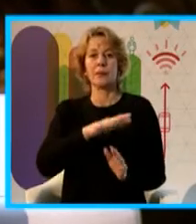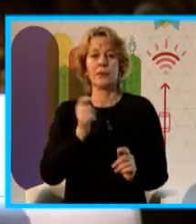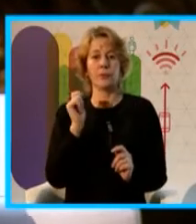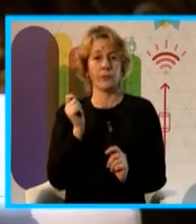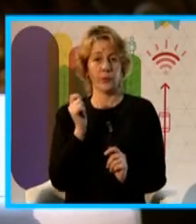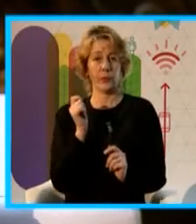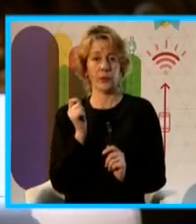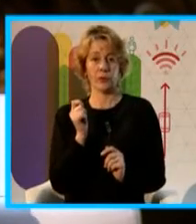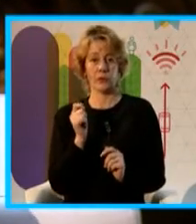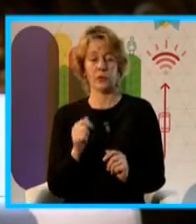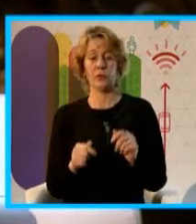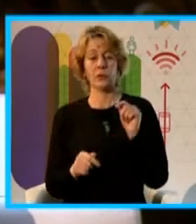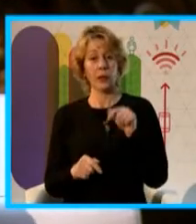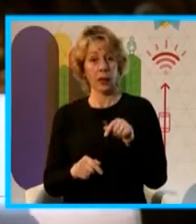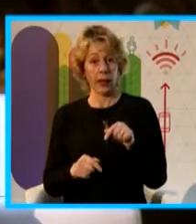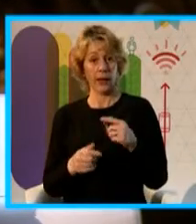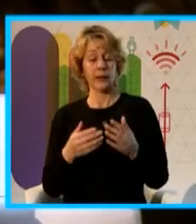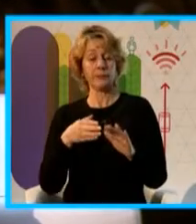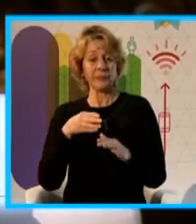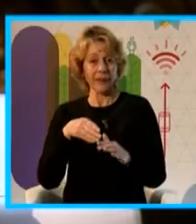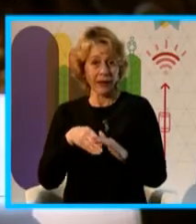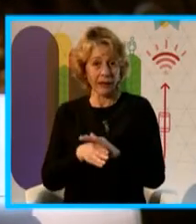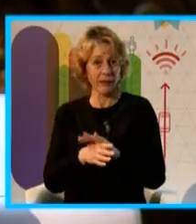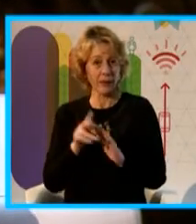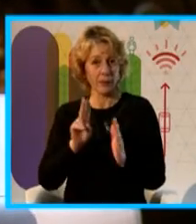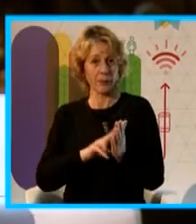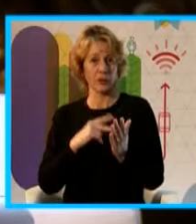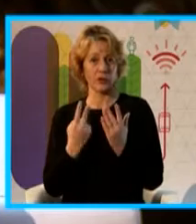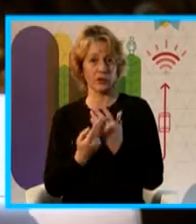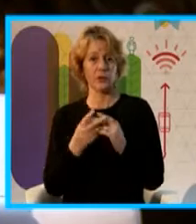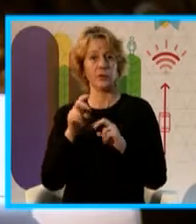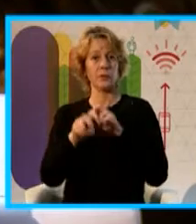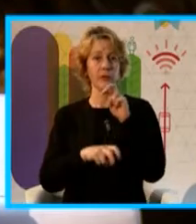el proyecto del Parque Rodó.